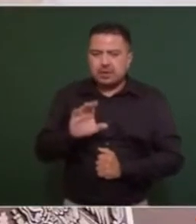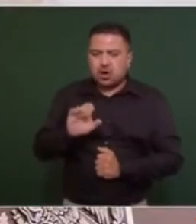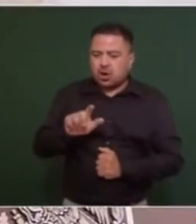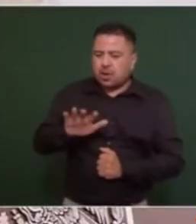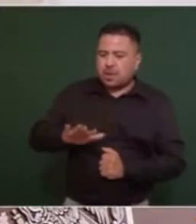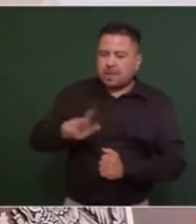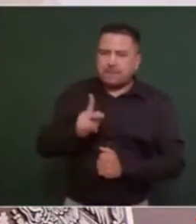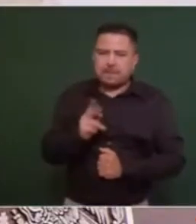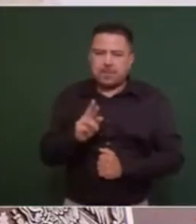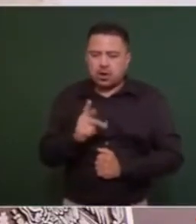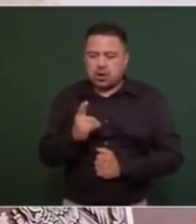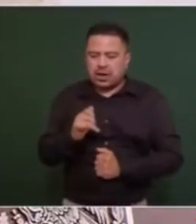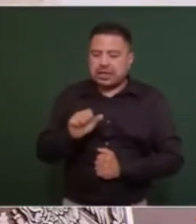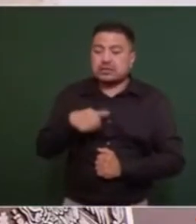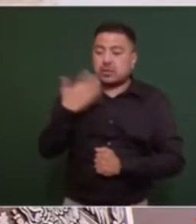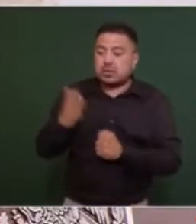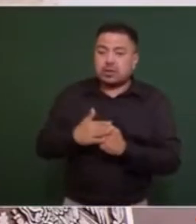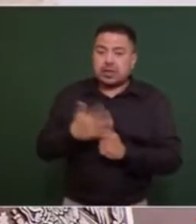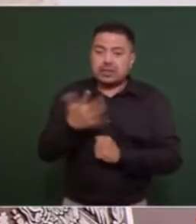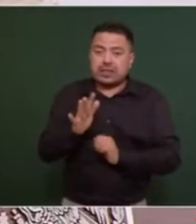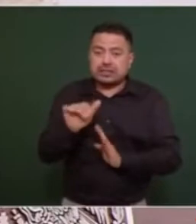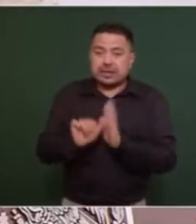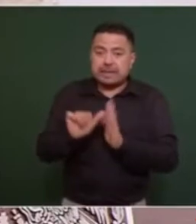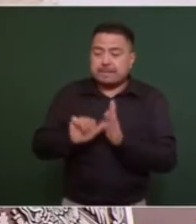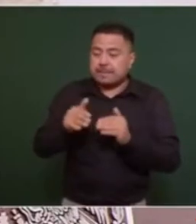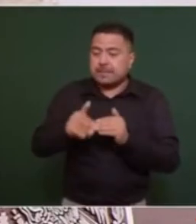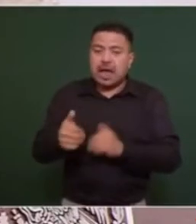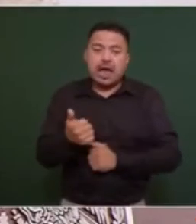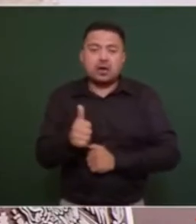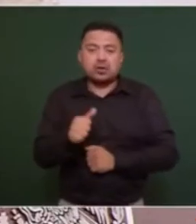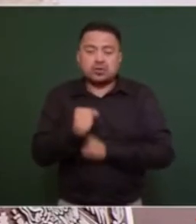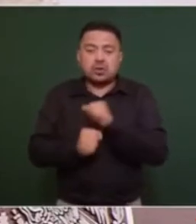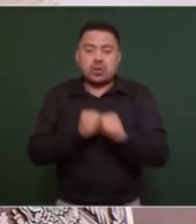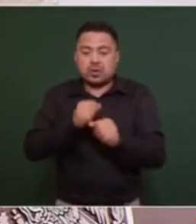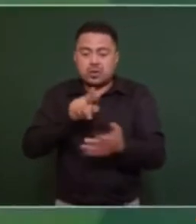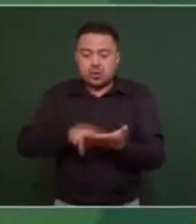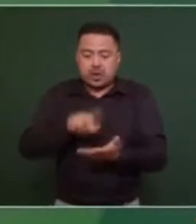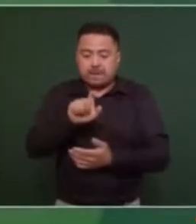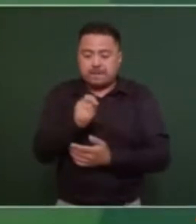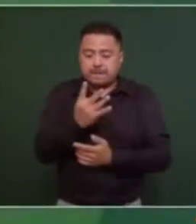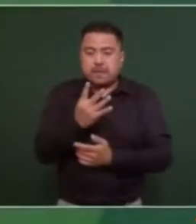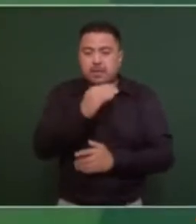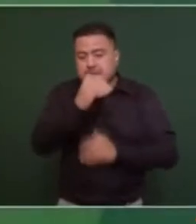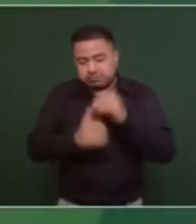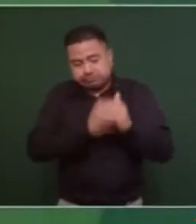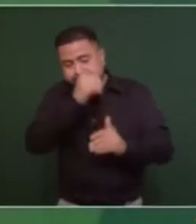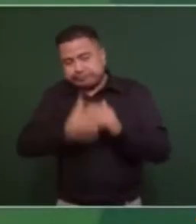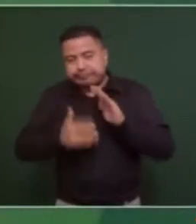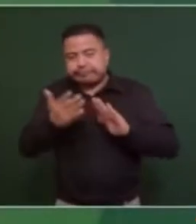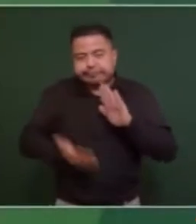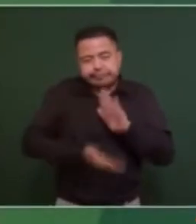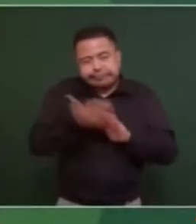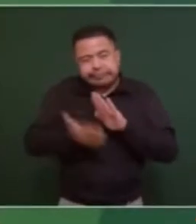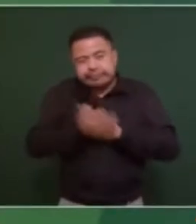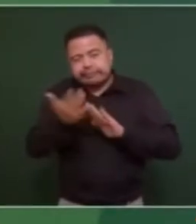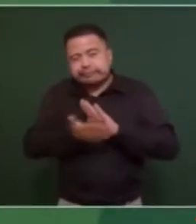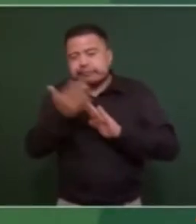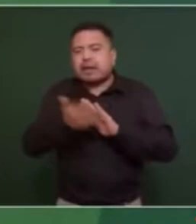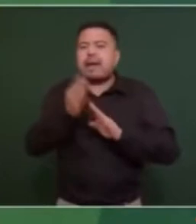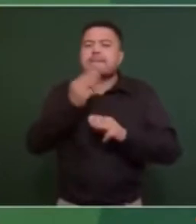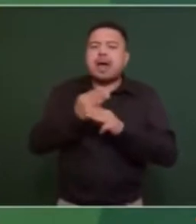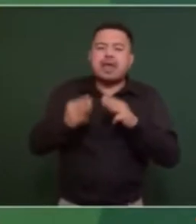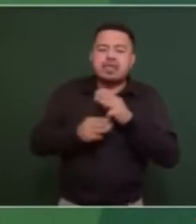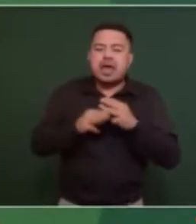Progreso también en los próximos 10 meses y en agosto del 2024 se termina la construcción y el equipamiento